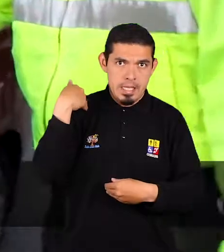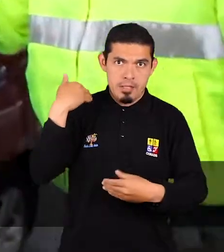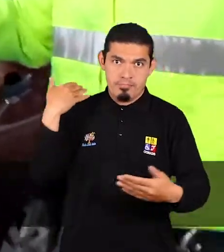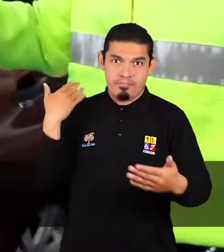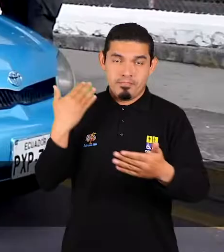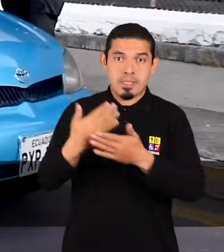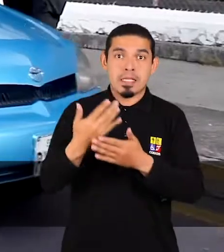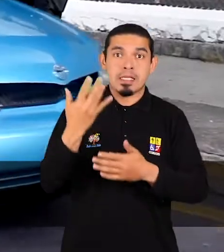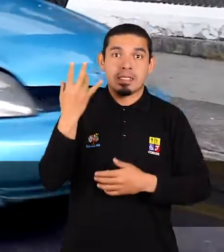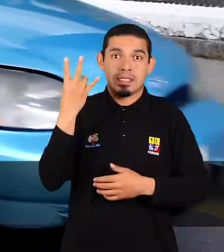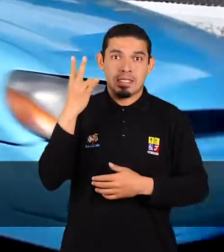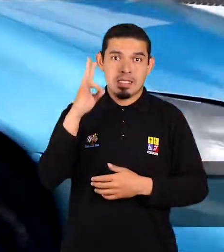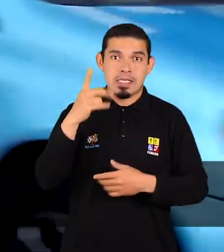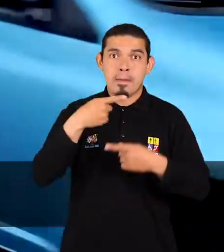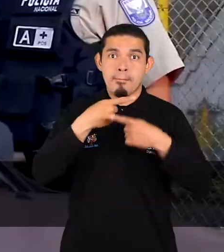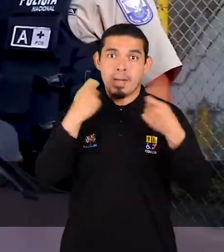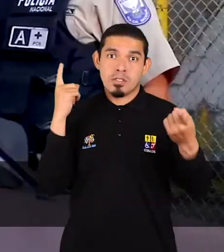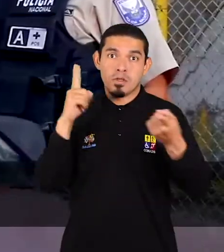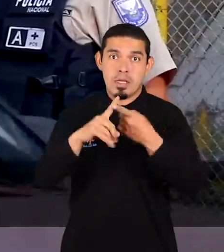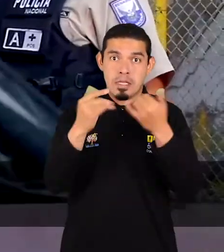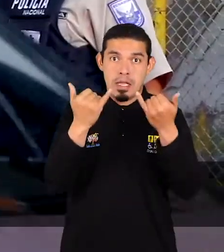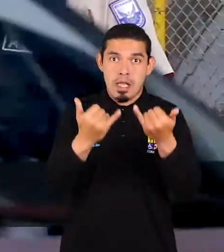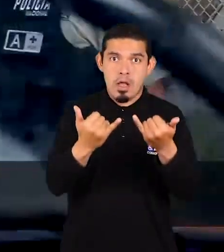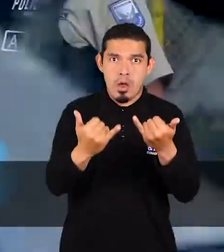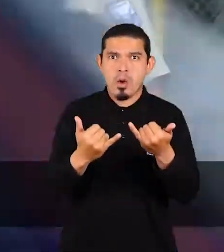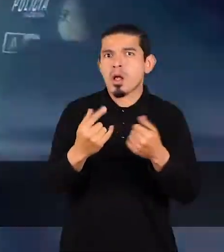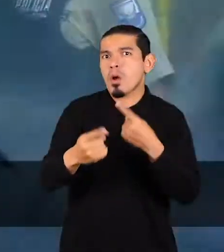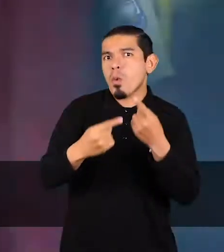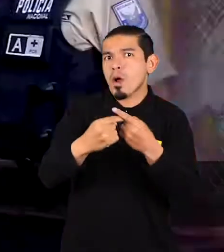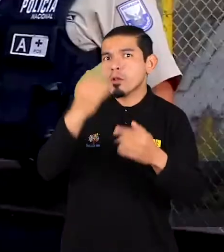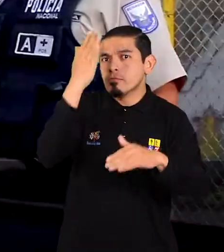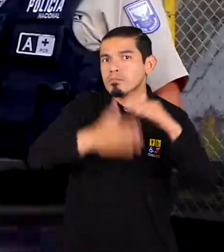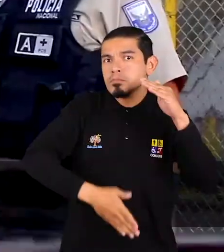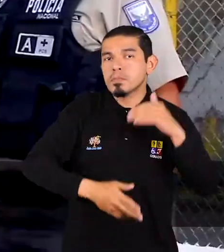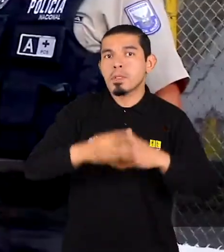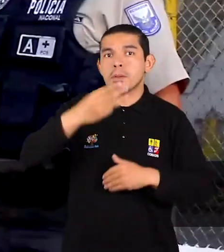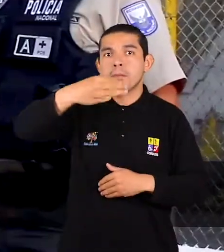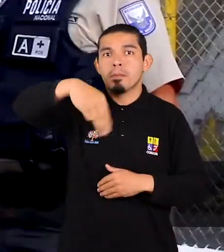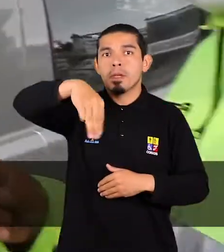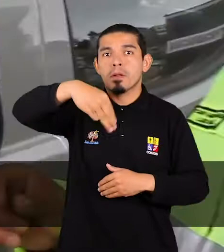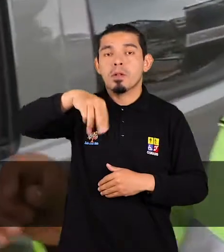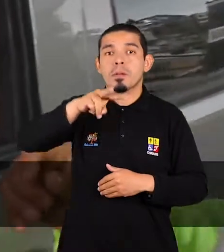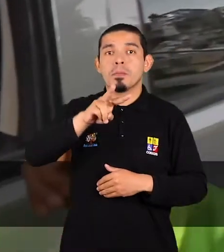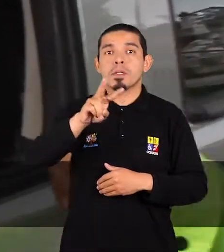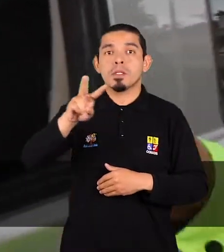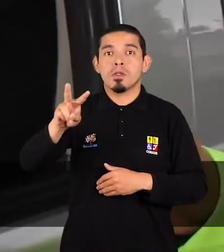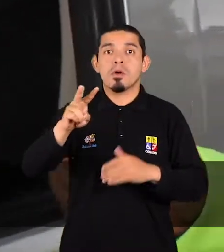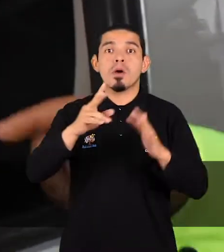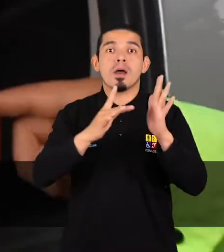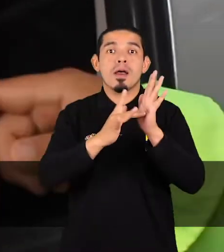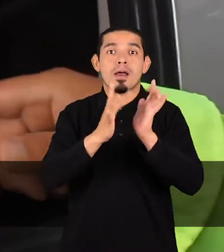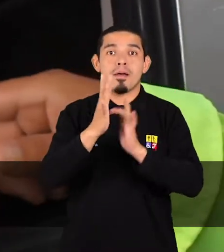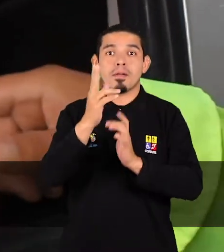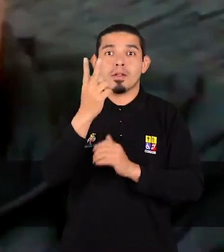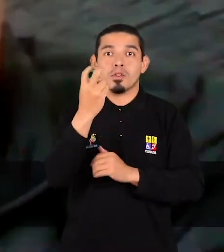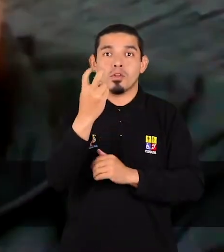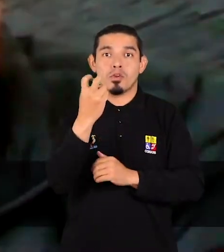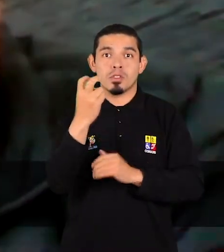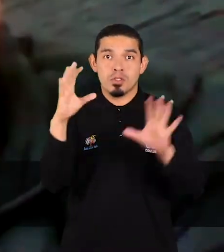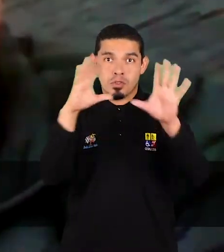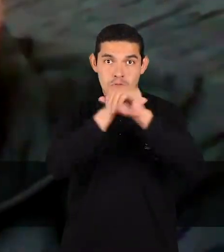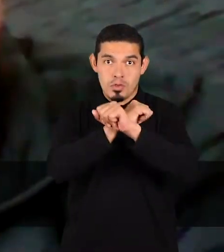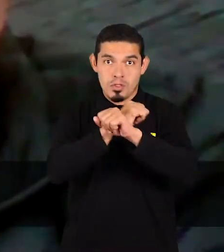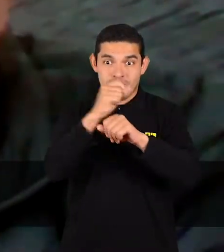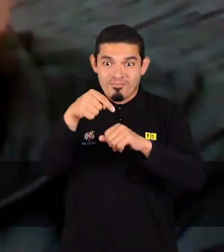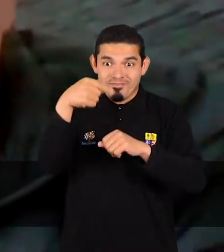desde el 17 de marzo, le sirve básicamente hasta el miércoles 22 a las 12 de la noche. Y a